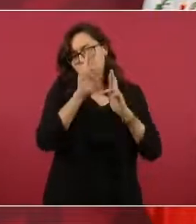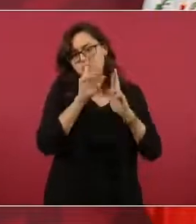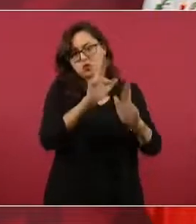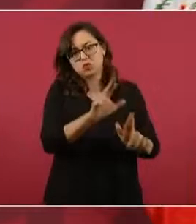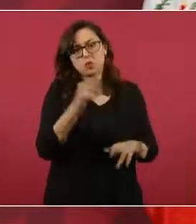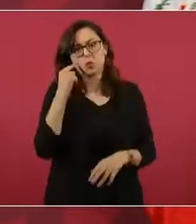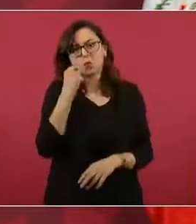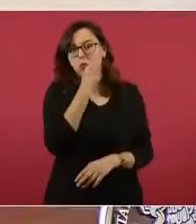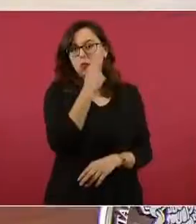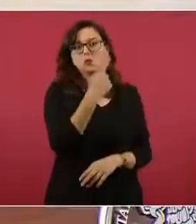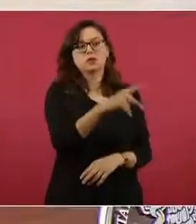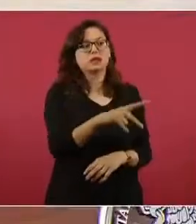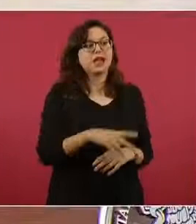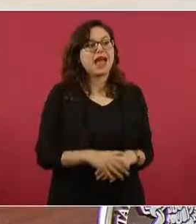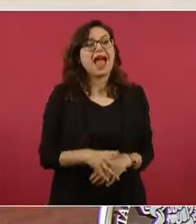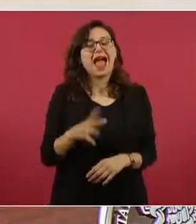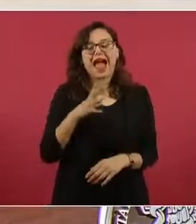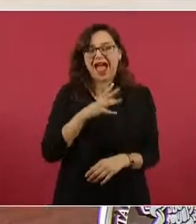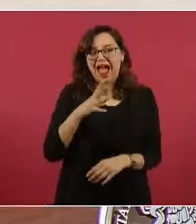música clásica.